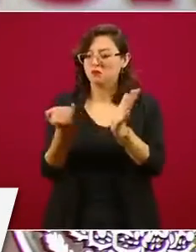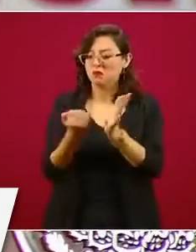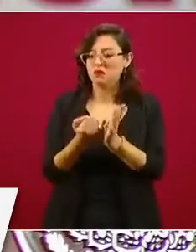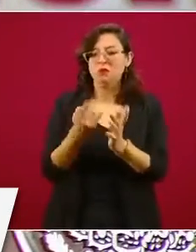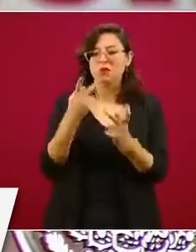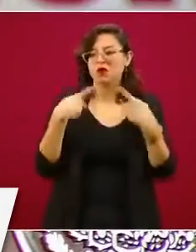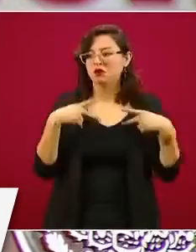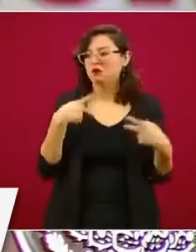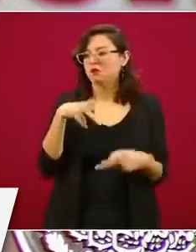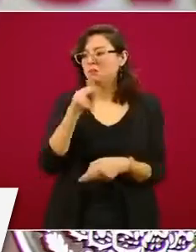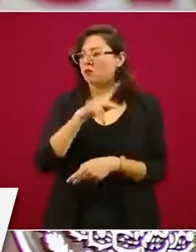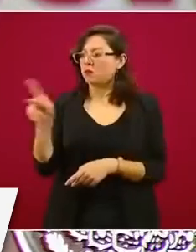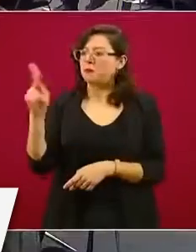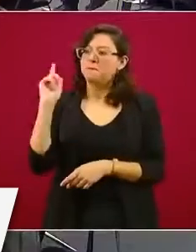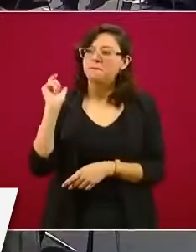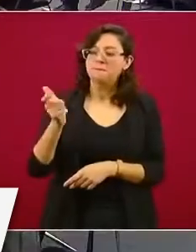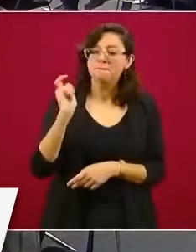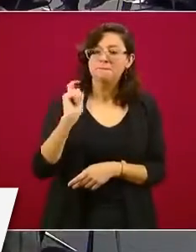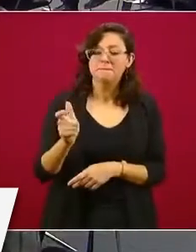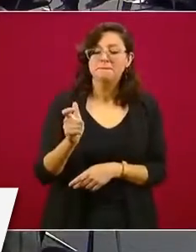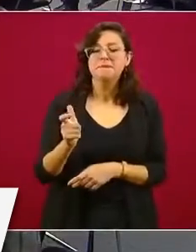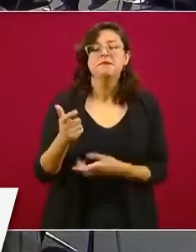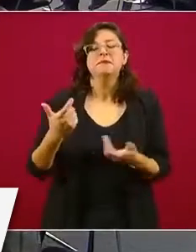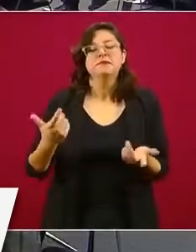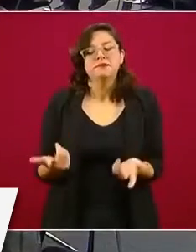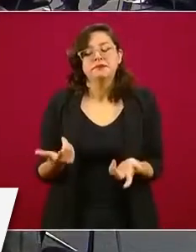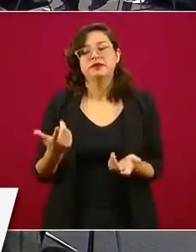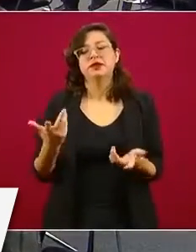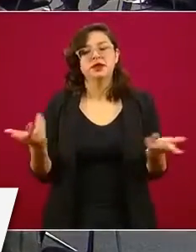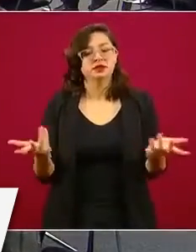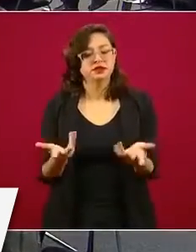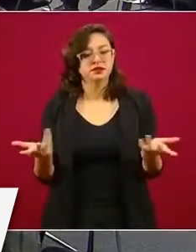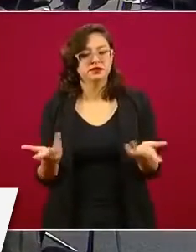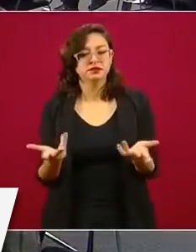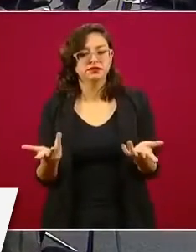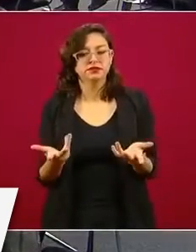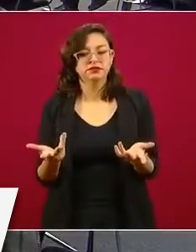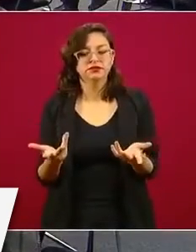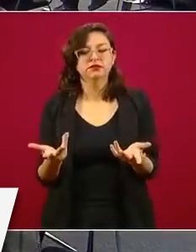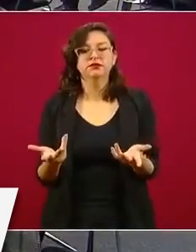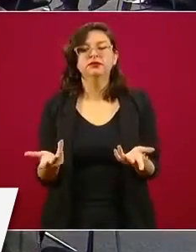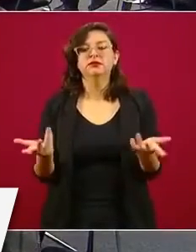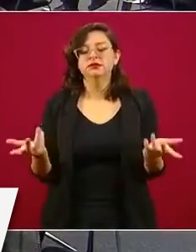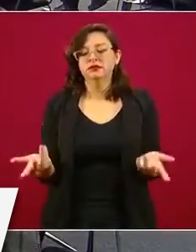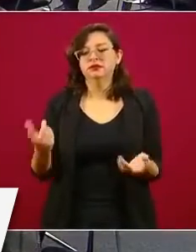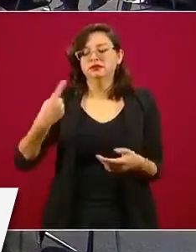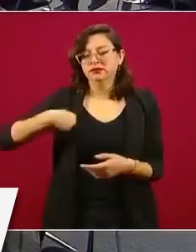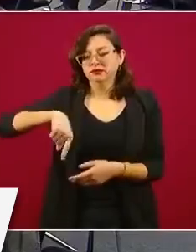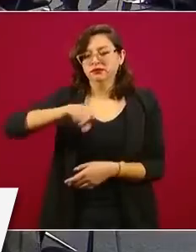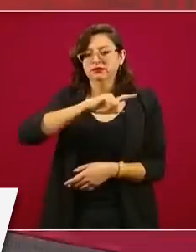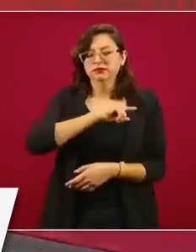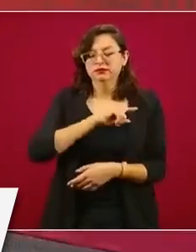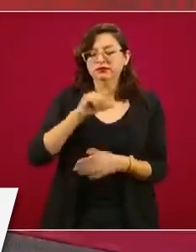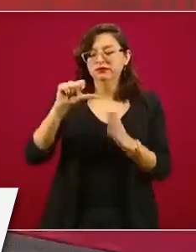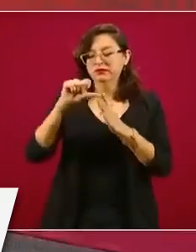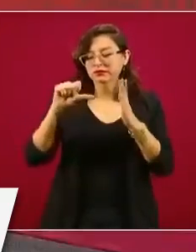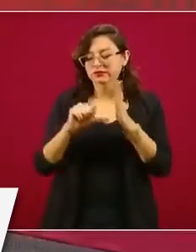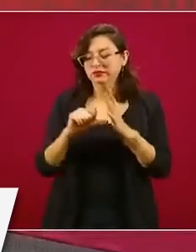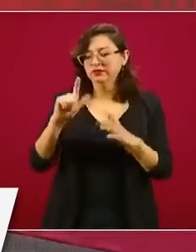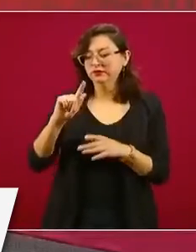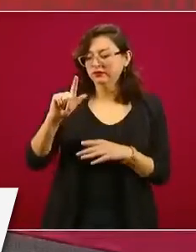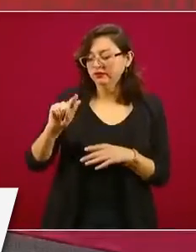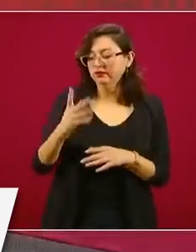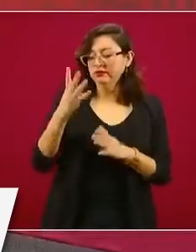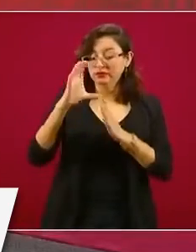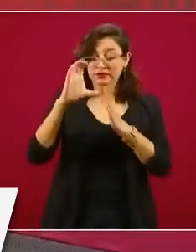mundo pague. Lo que estamos haciendo es que nosotros, por Código Fiscal de la Federación, el artículo 74 nos